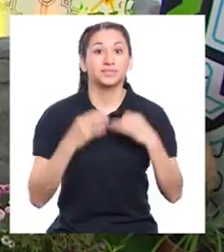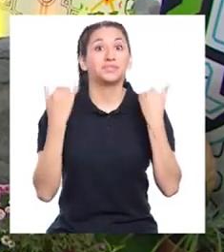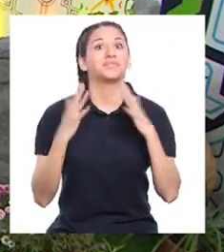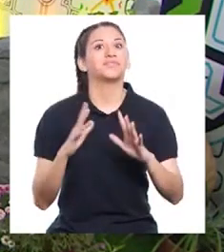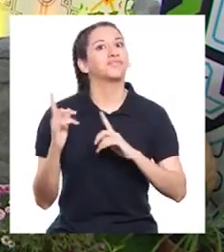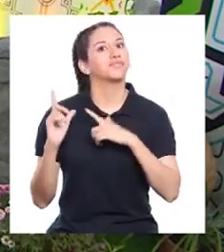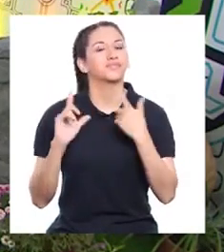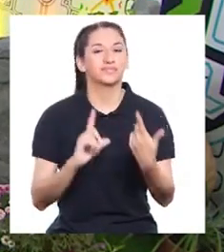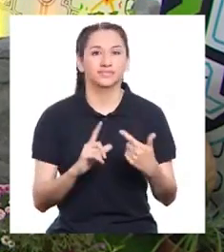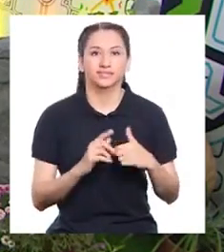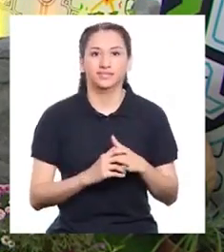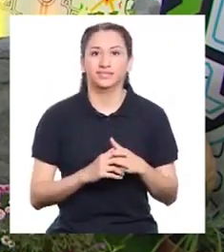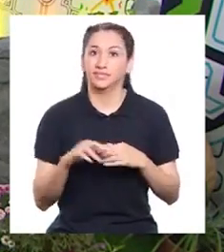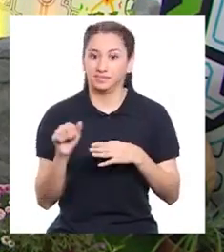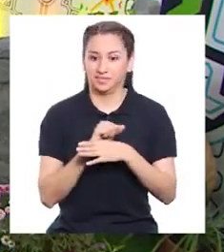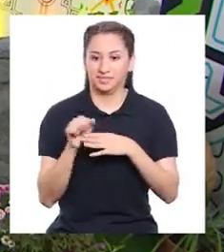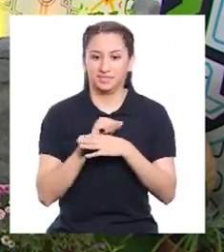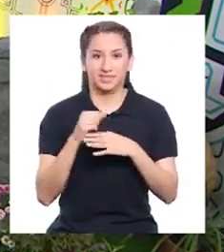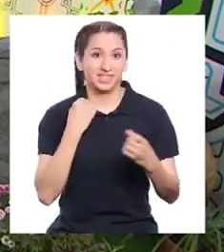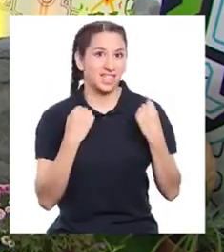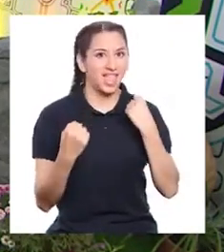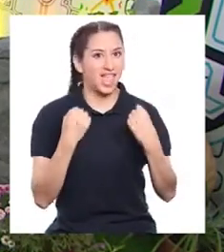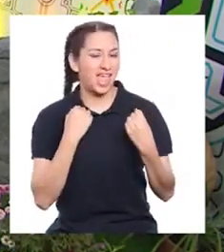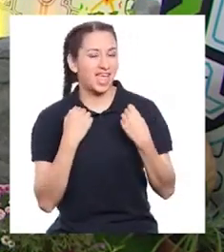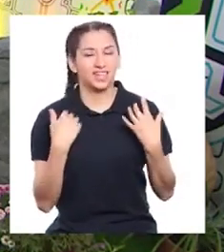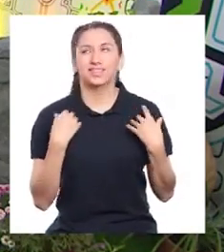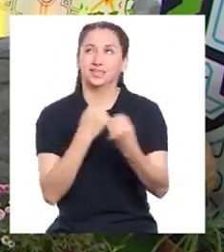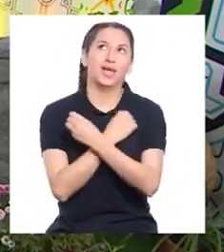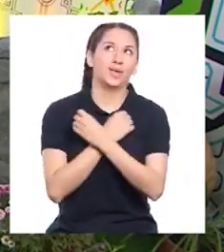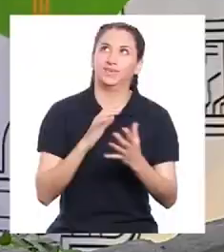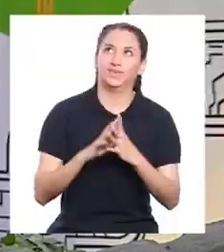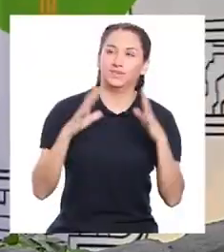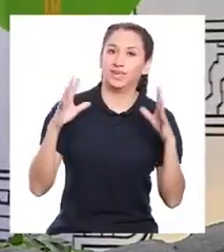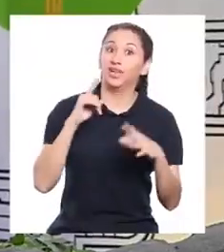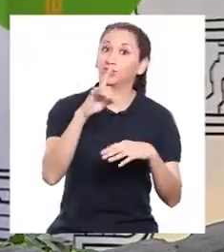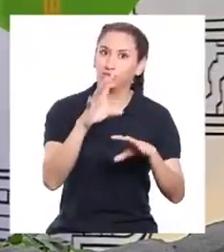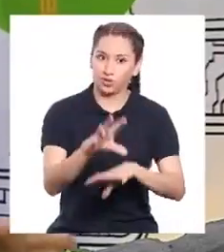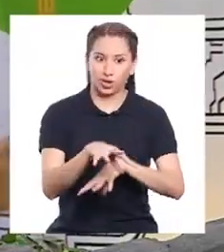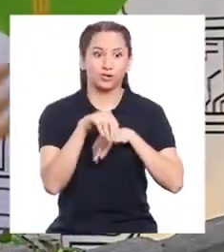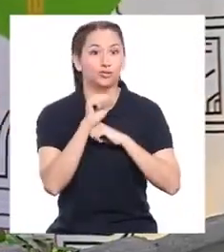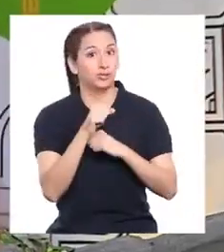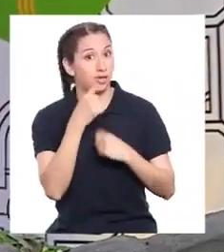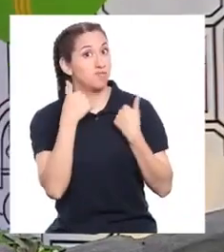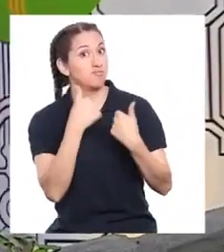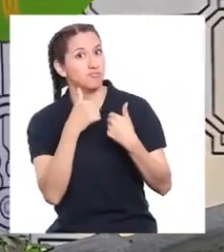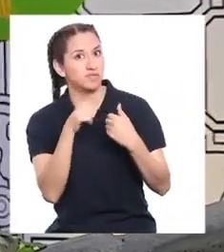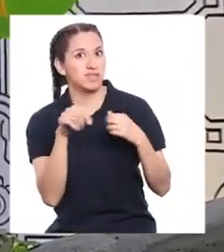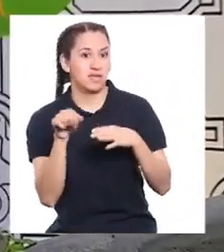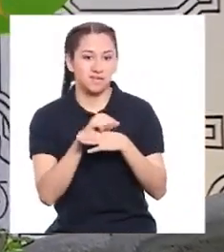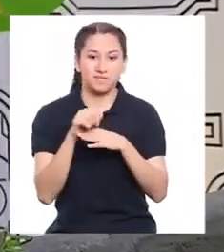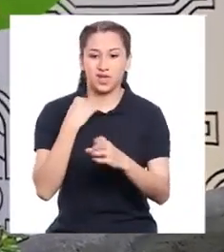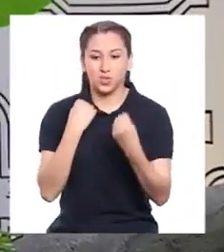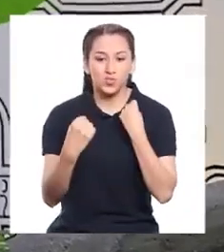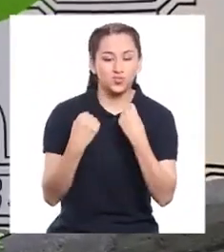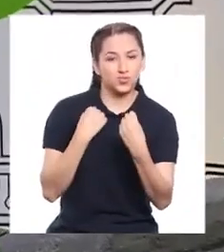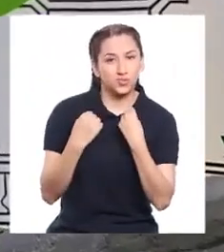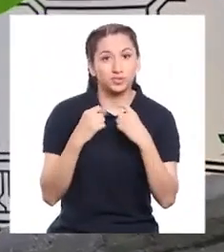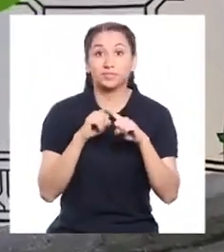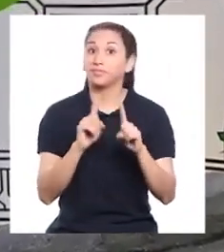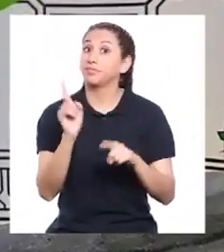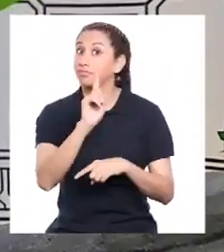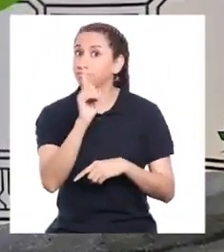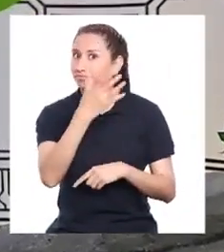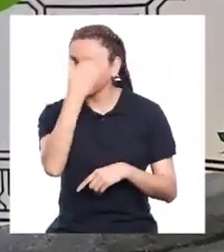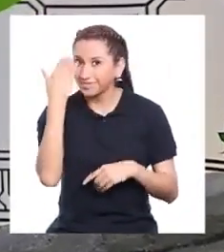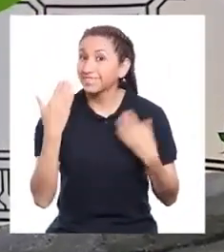Ya estamos de vuelta. Activarte cada día me gusta más. Te estás acostumbrando muy bien a la actividad física, Cubi.